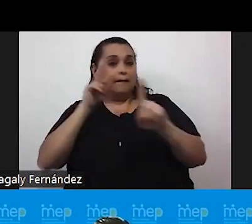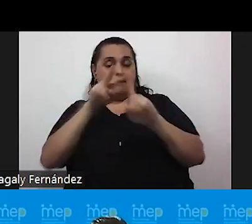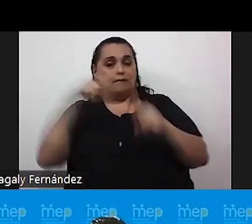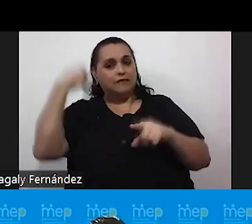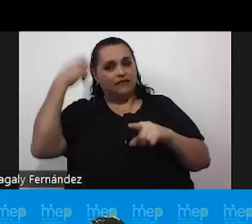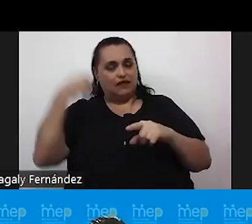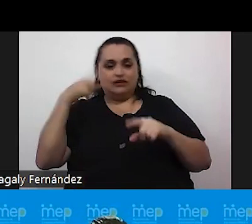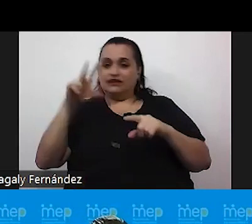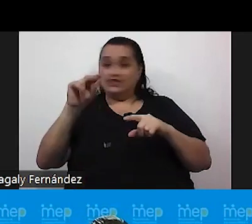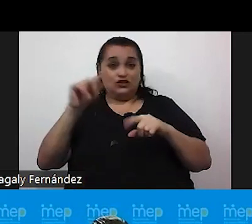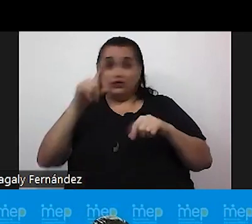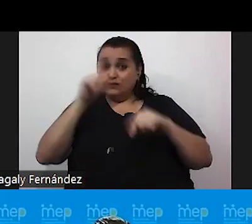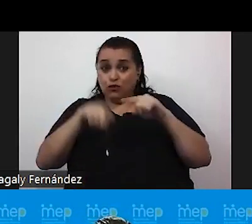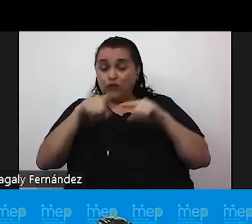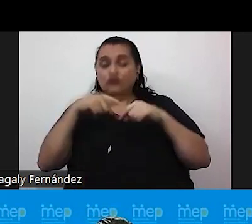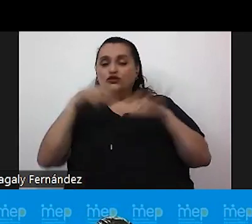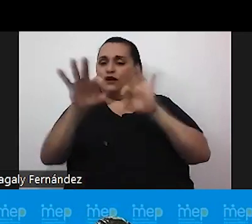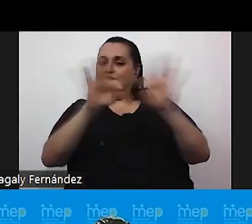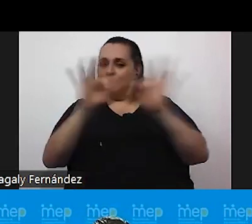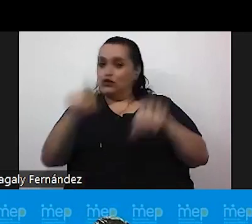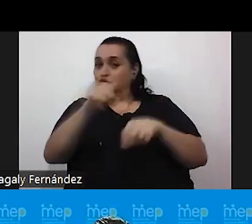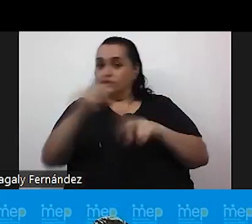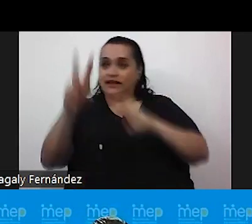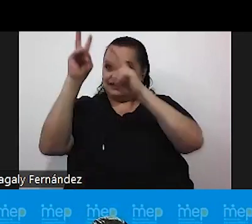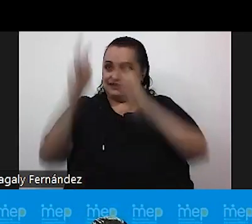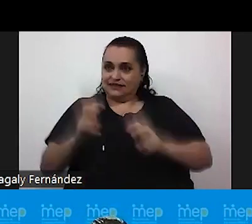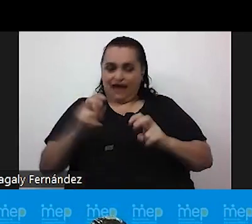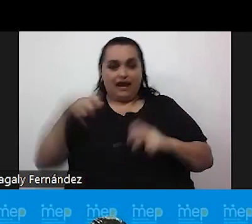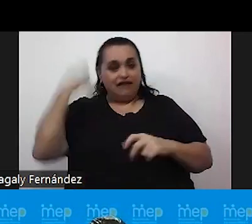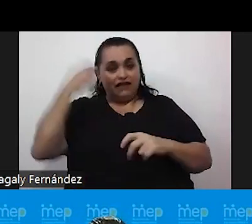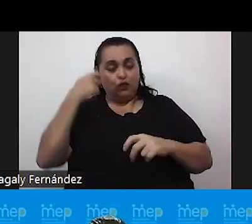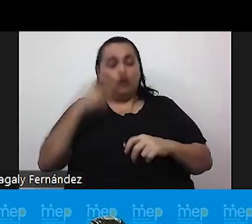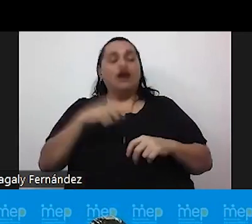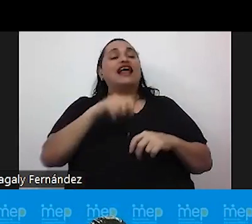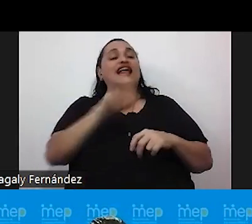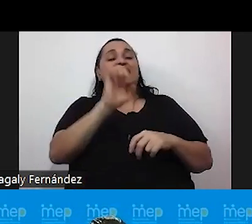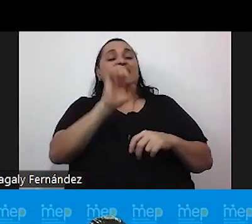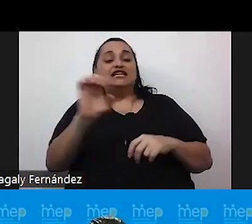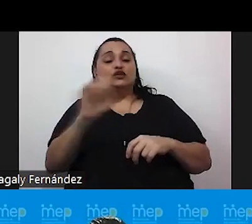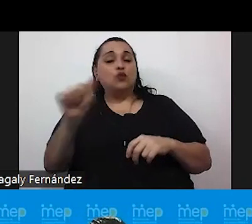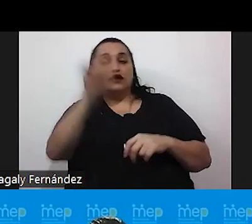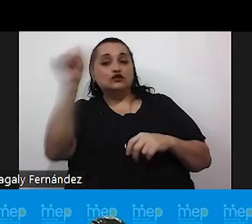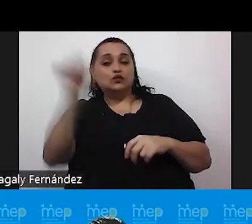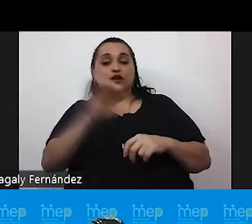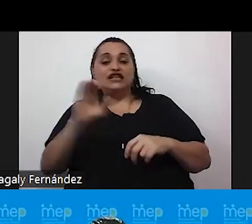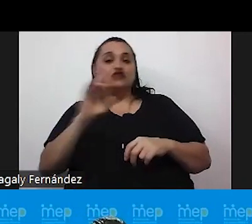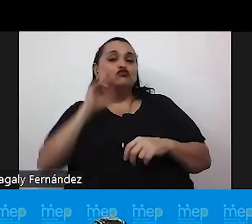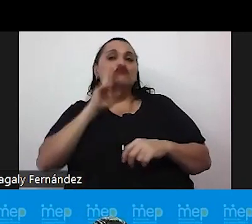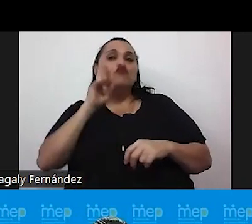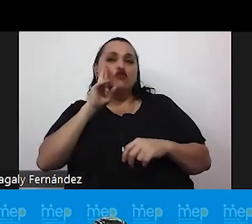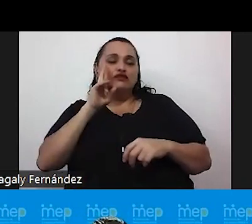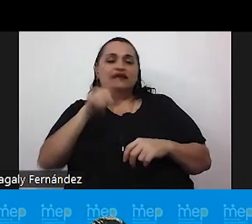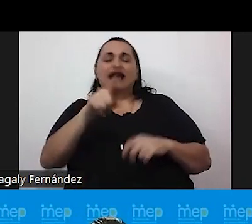en que sus hogares puedan descargar este video. llama Niña Azul y Niño Rosa y tiene que ver con una realidad